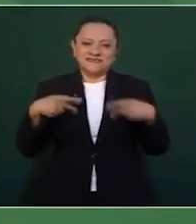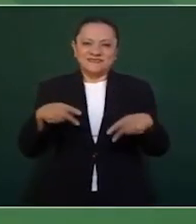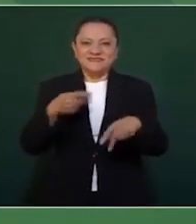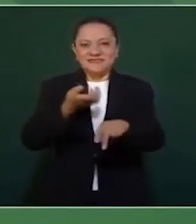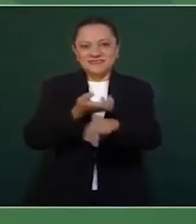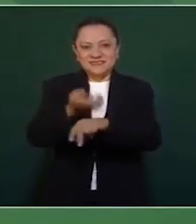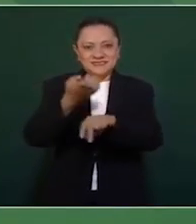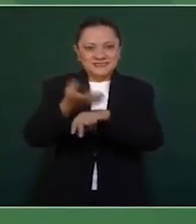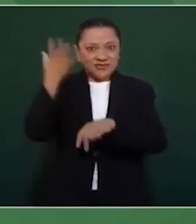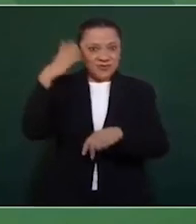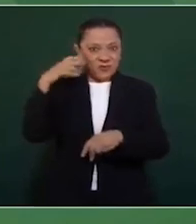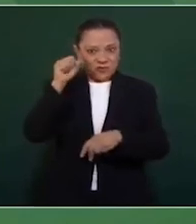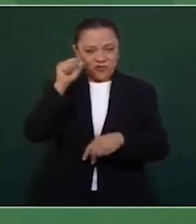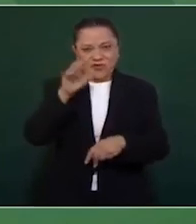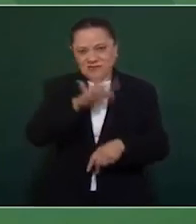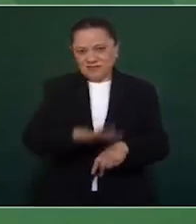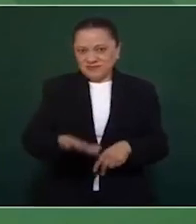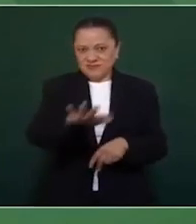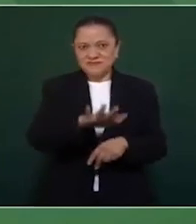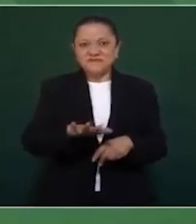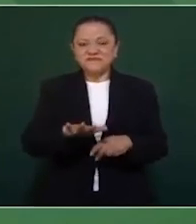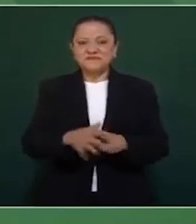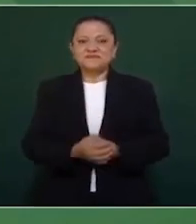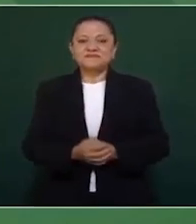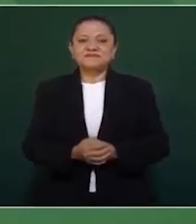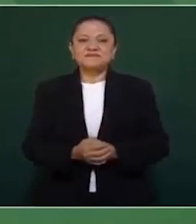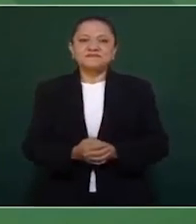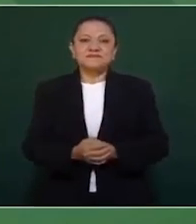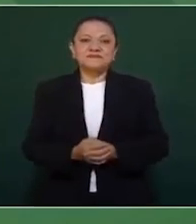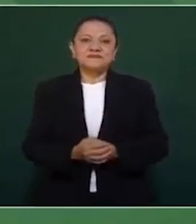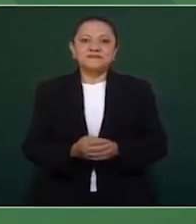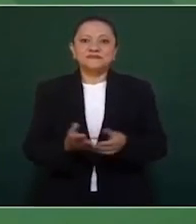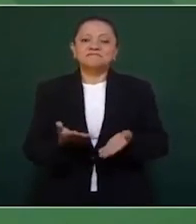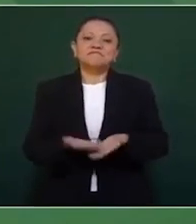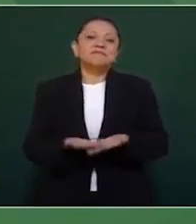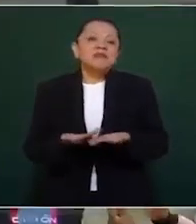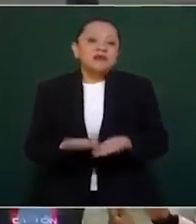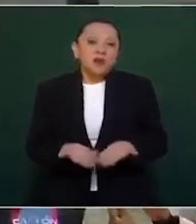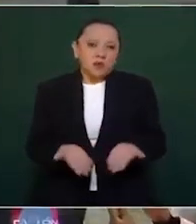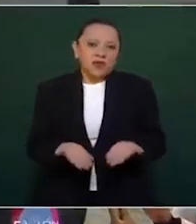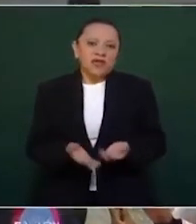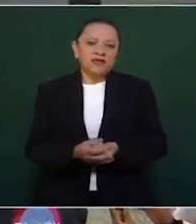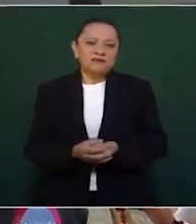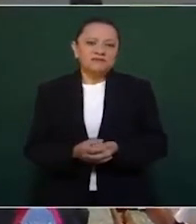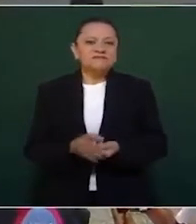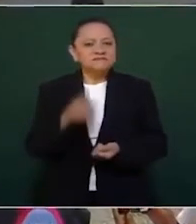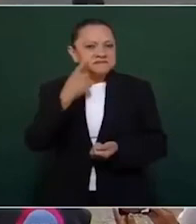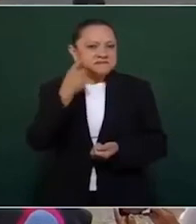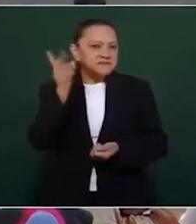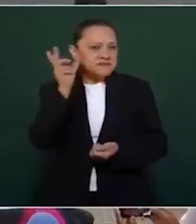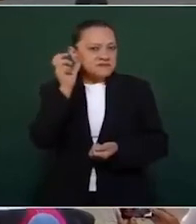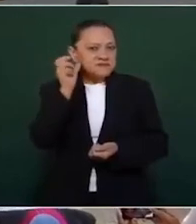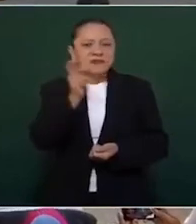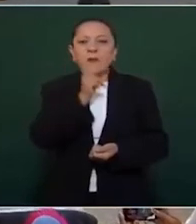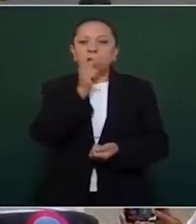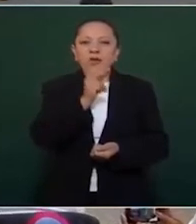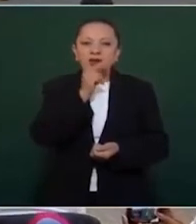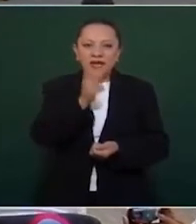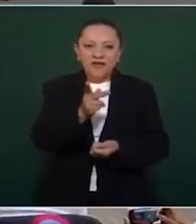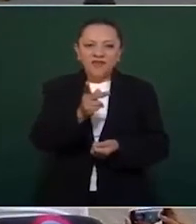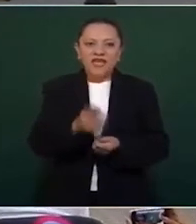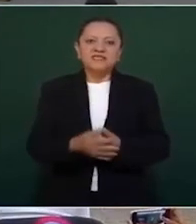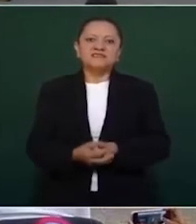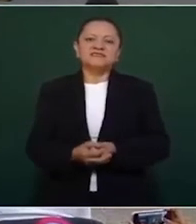estado de Morelos. Vamos a escuchar las palabras del